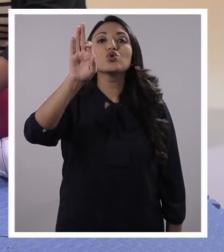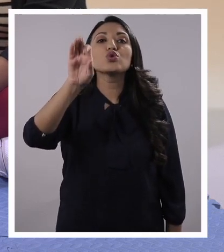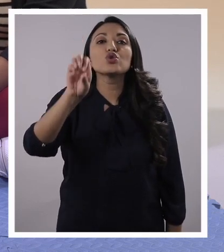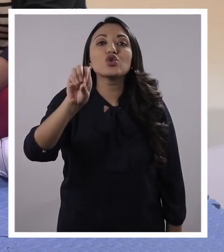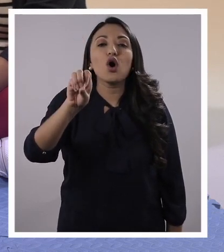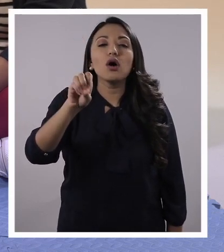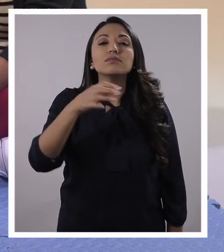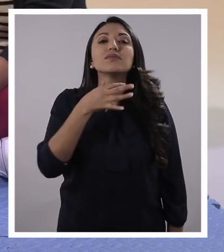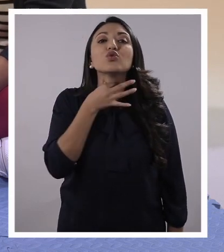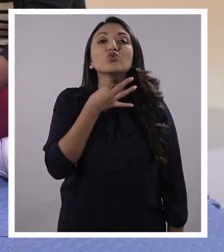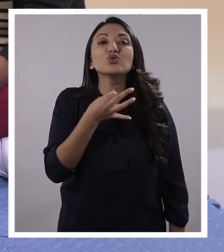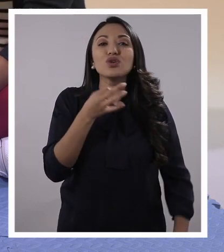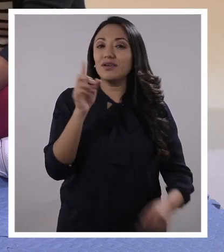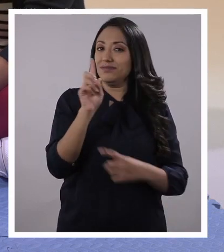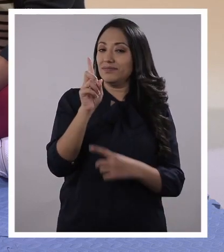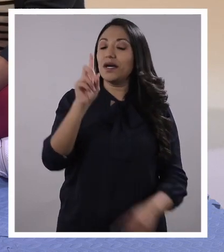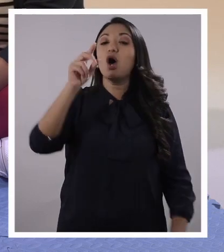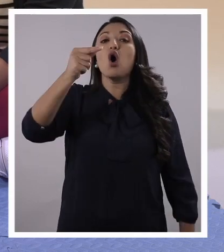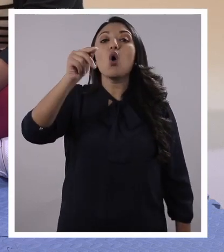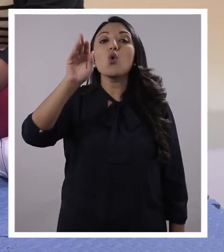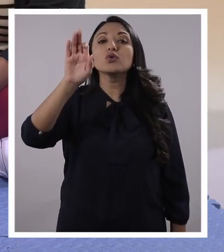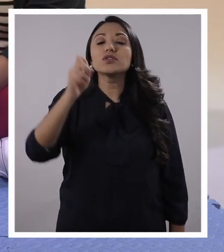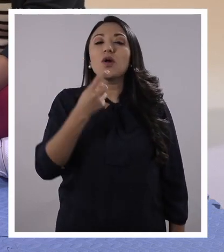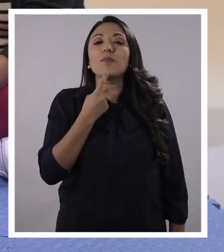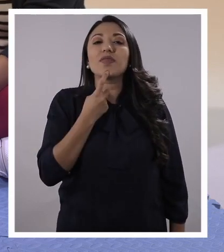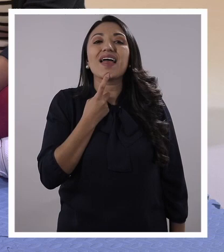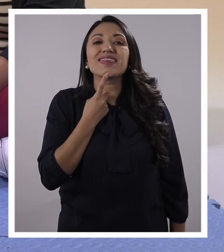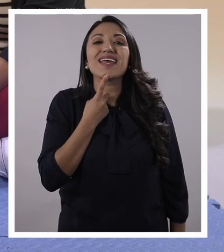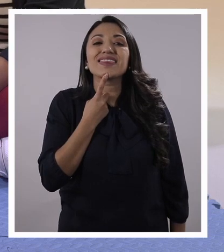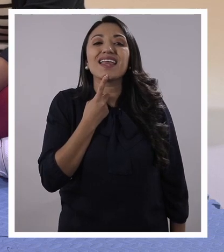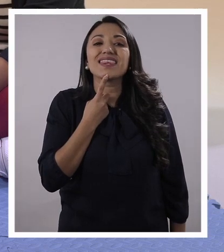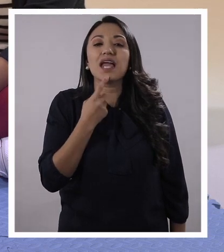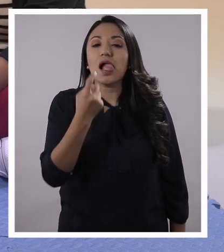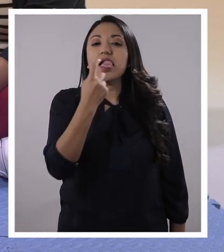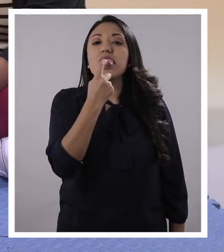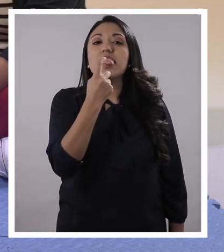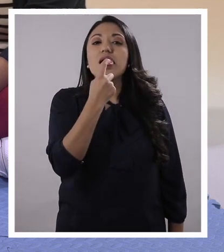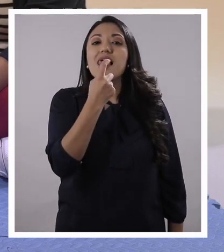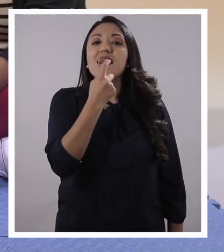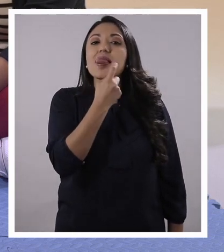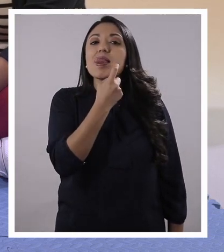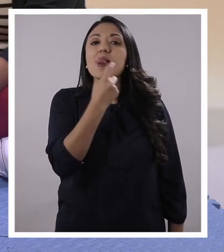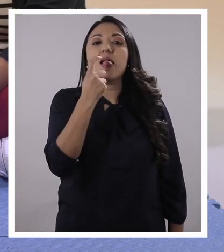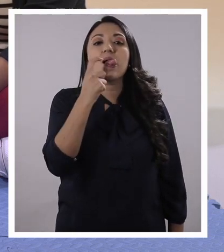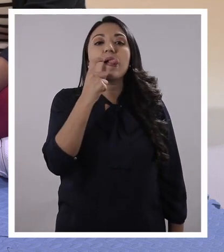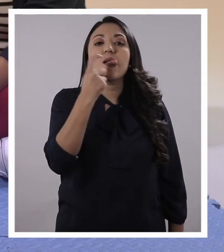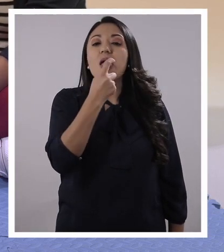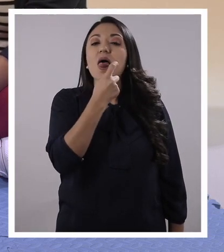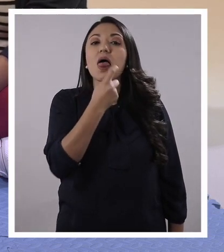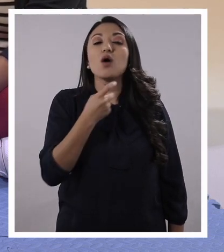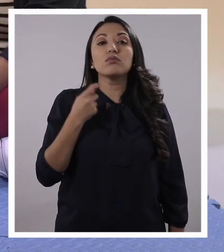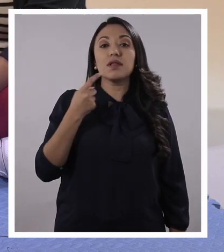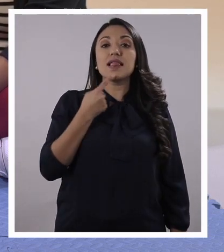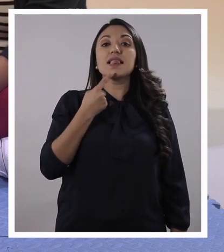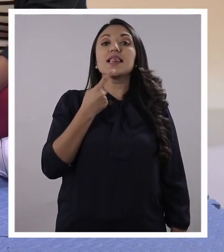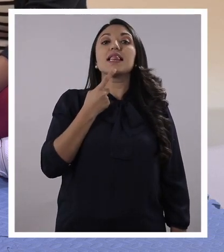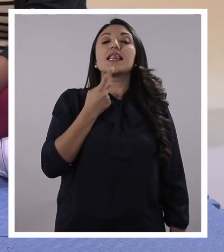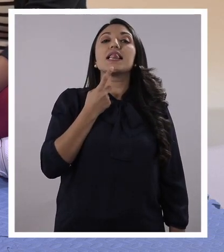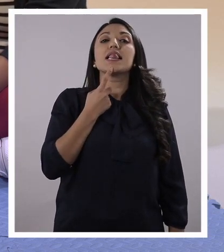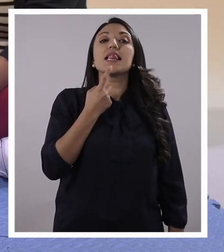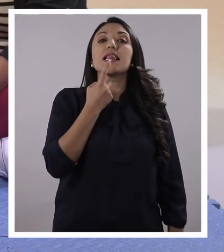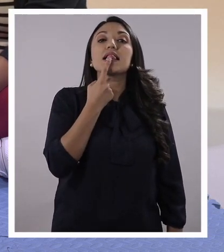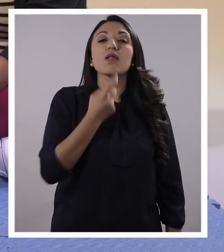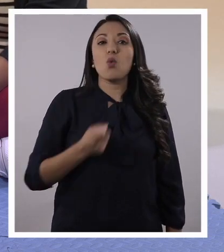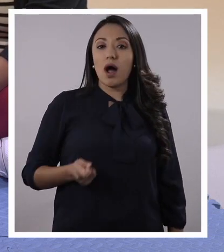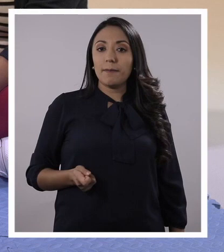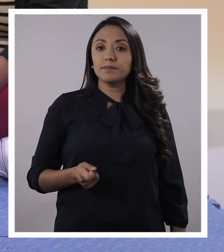necesitamos para sentir? Para saborear. Aquí en la lengua tenemos unos puntitos que se llaman las papilas gustativas.